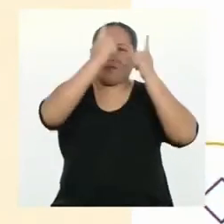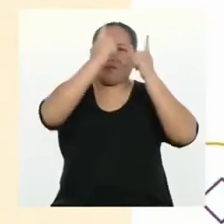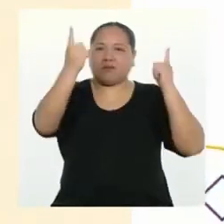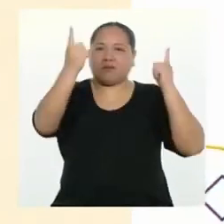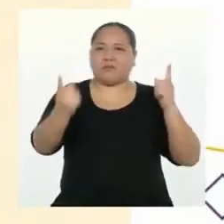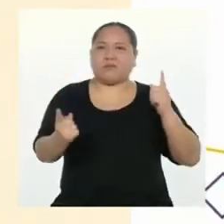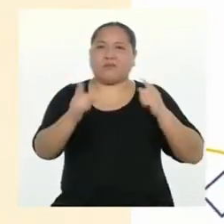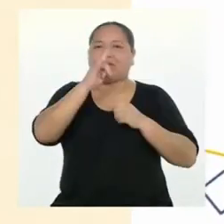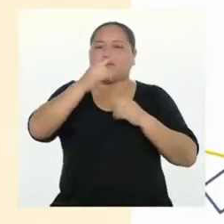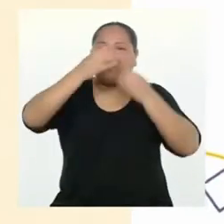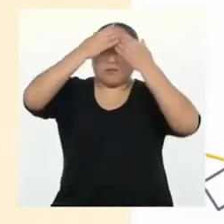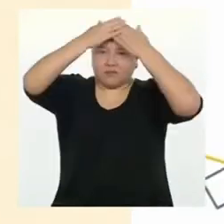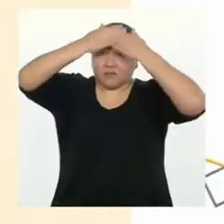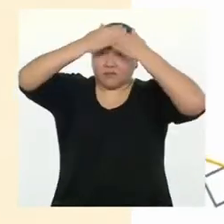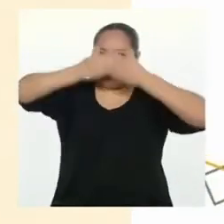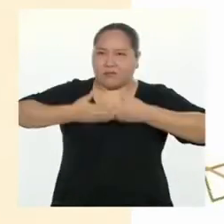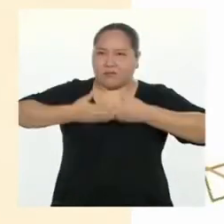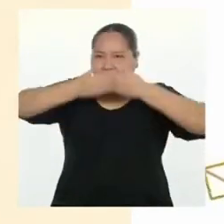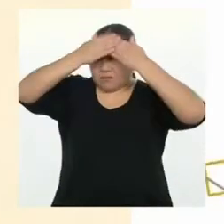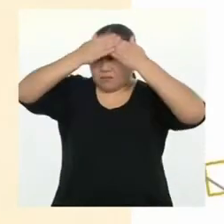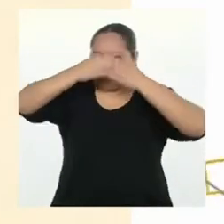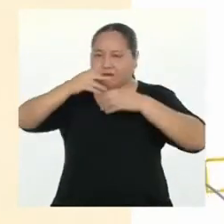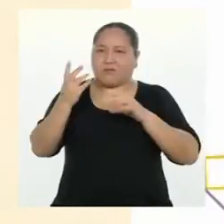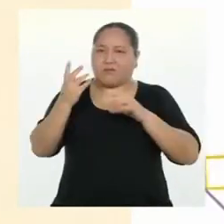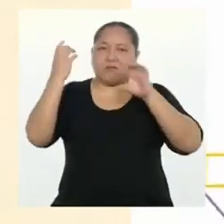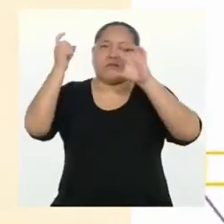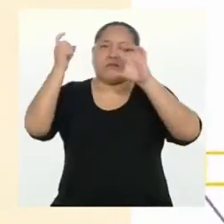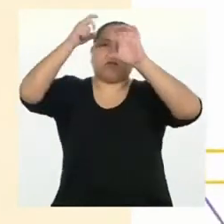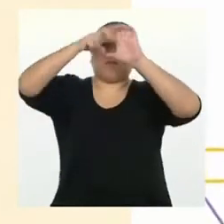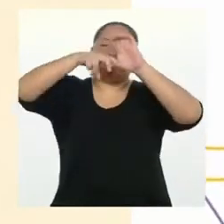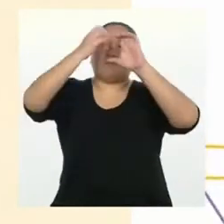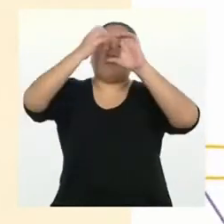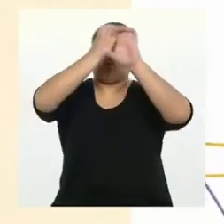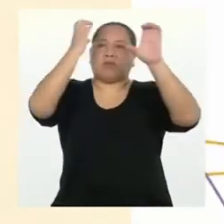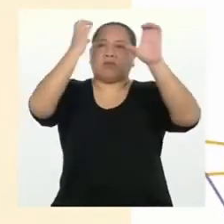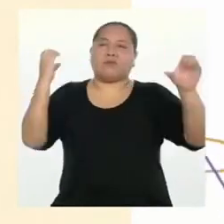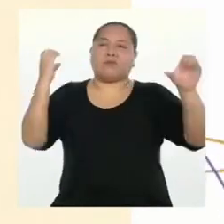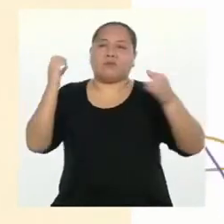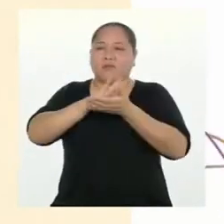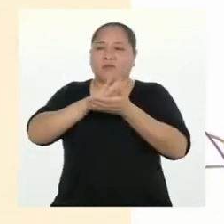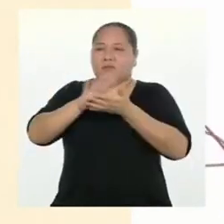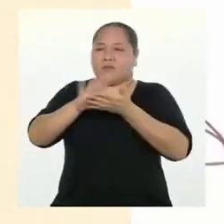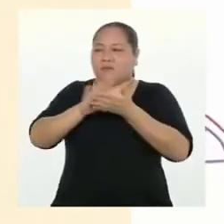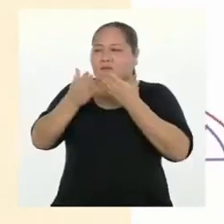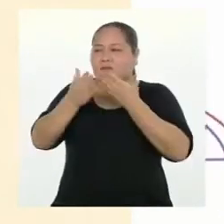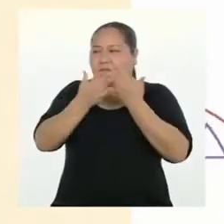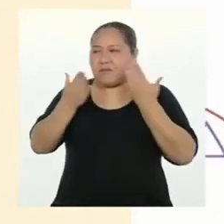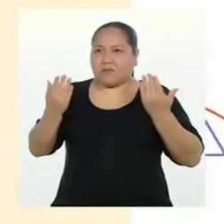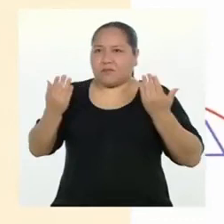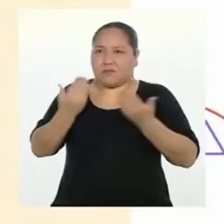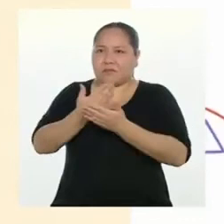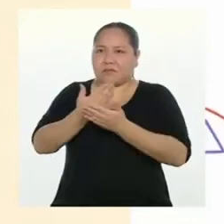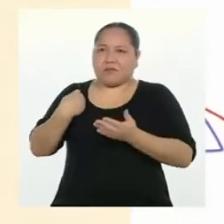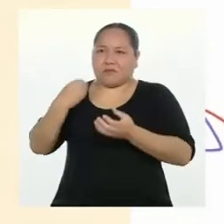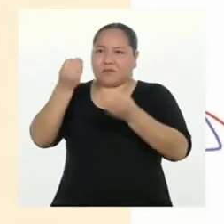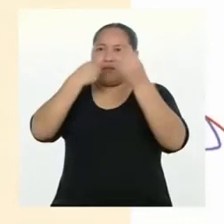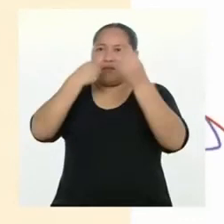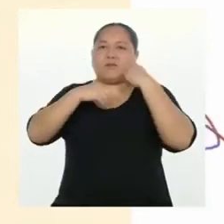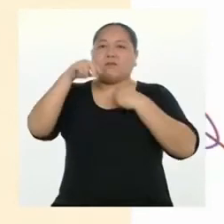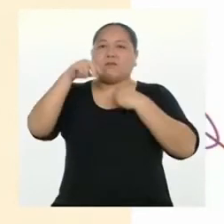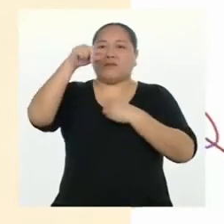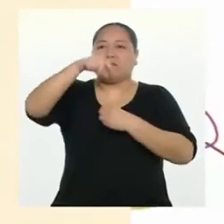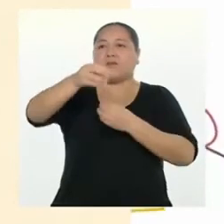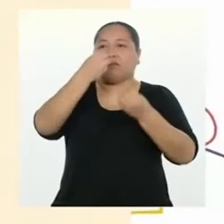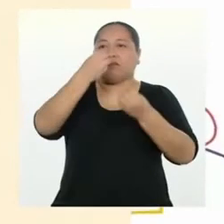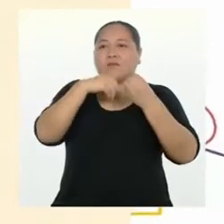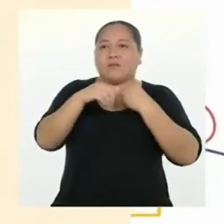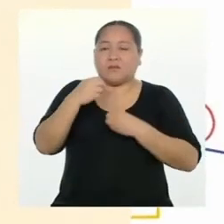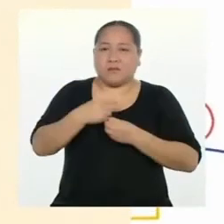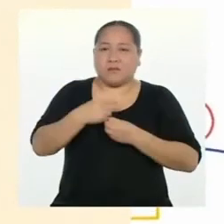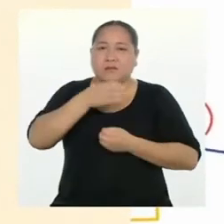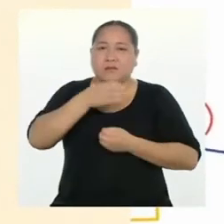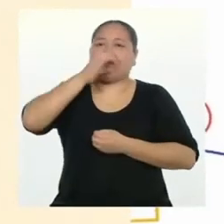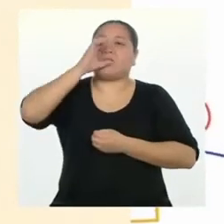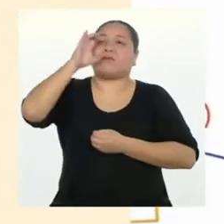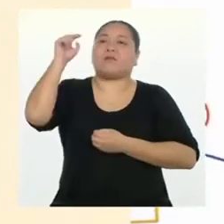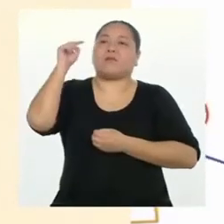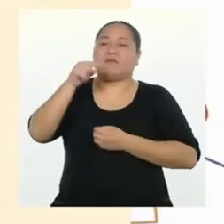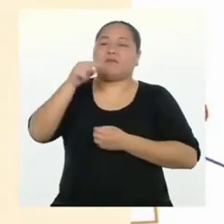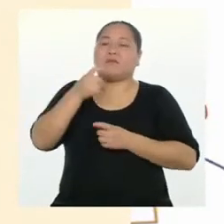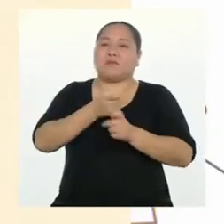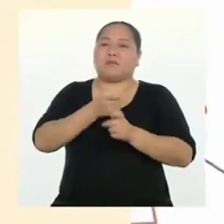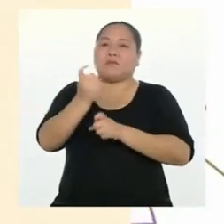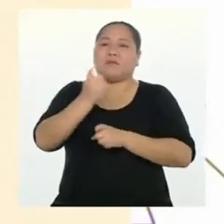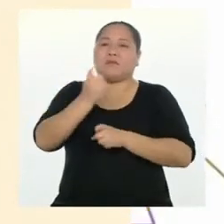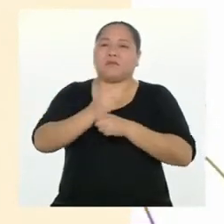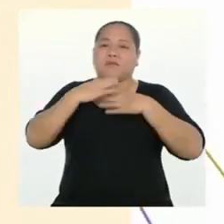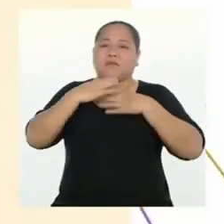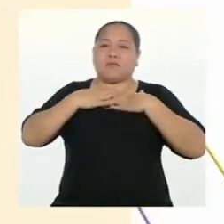facial al viajar en el transporte público. Desinfecta los productos antes de consumirlos. Lo que comemos y bebemos puede afectar a la capacidad